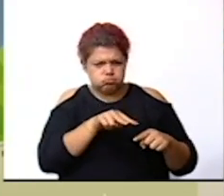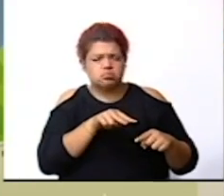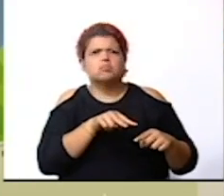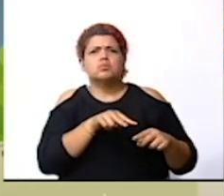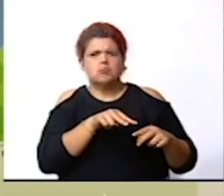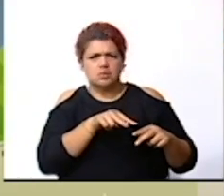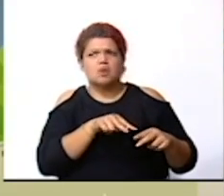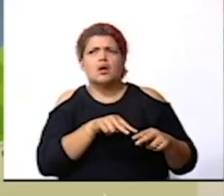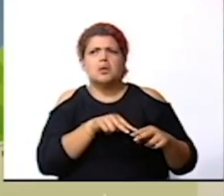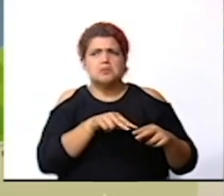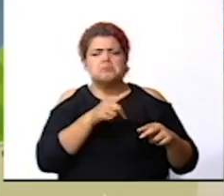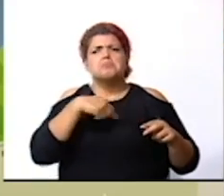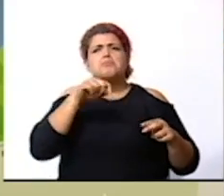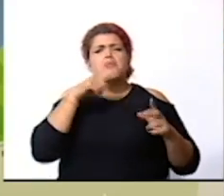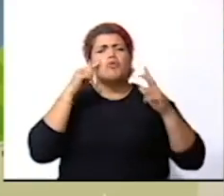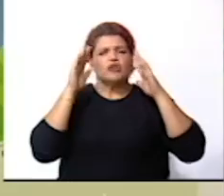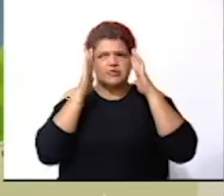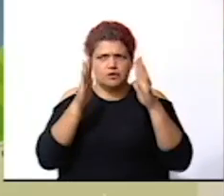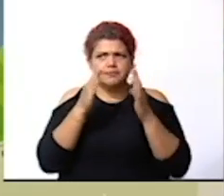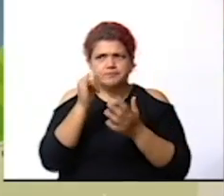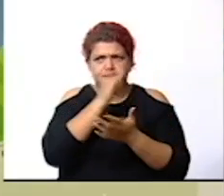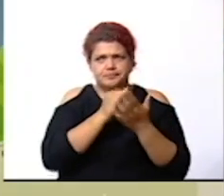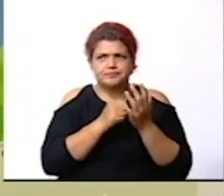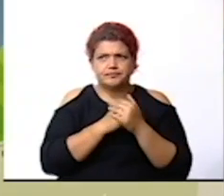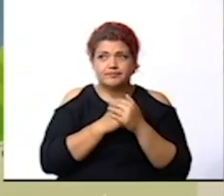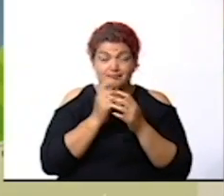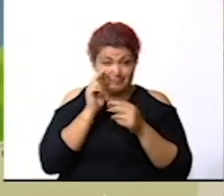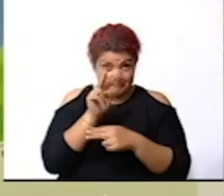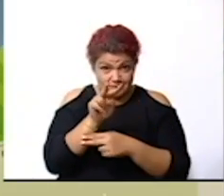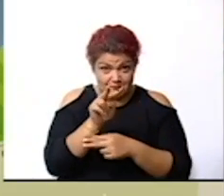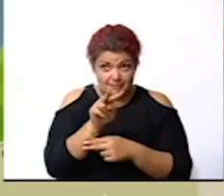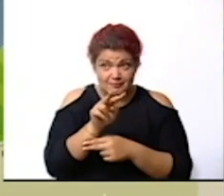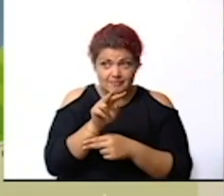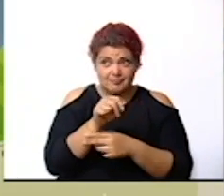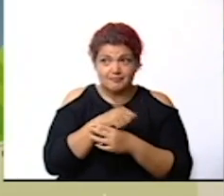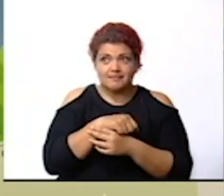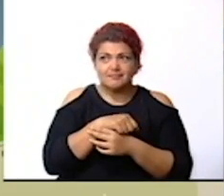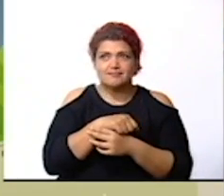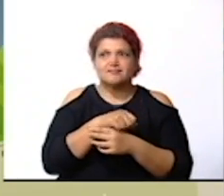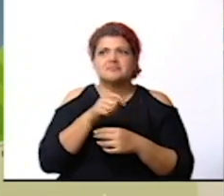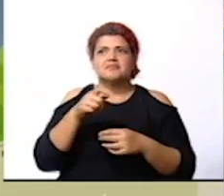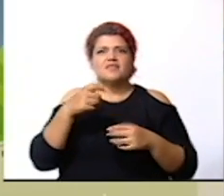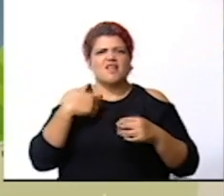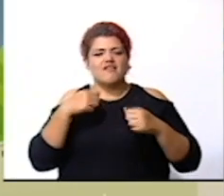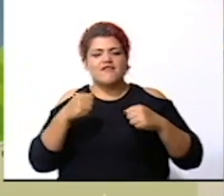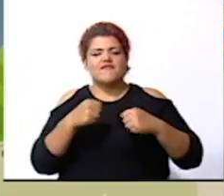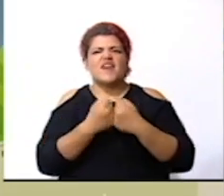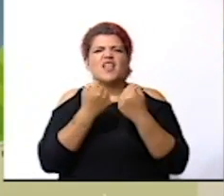entonces pongamos aquí atención lo observan los de reto les va a quedar a ustedes